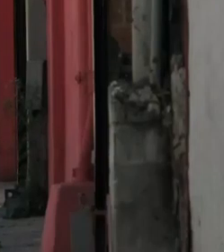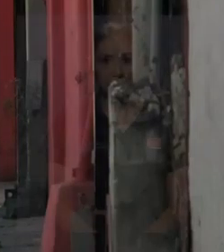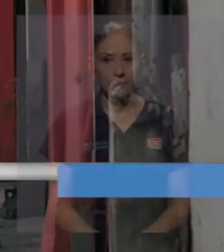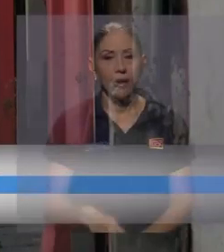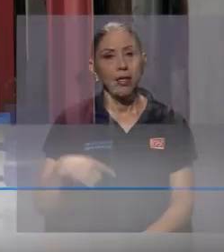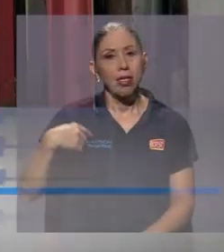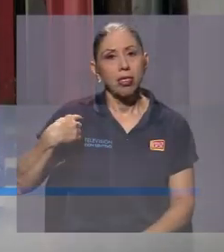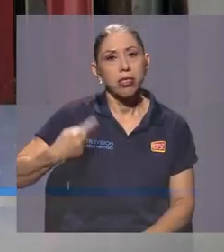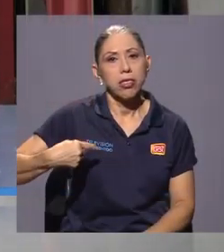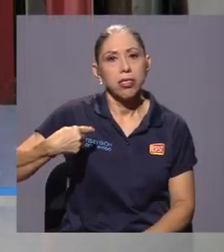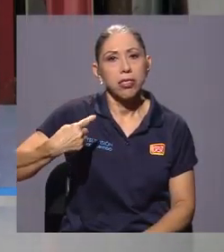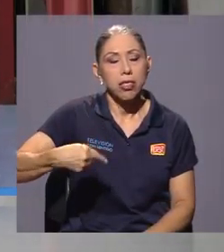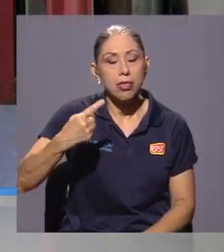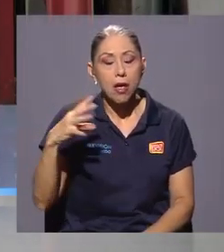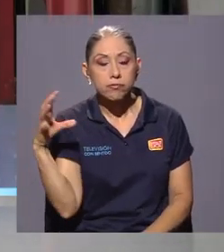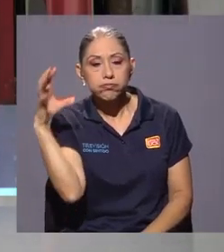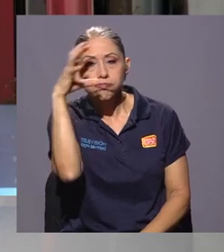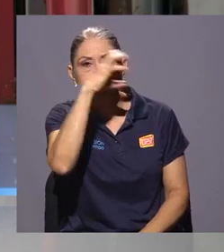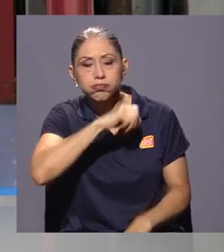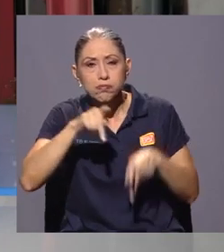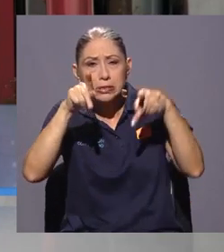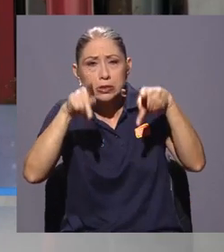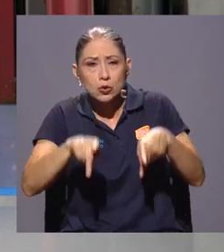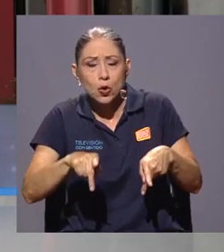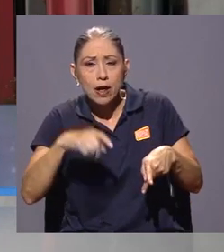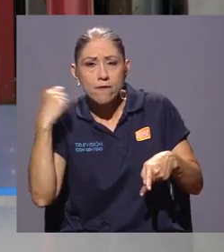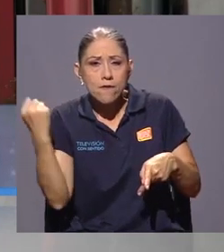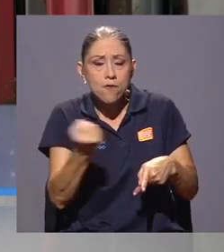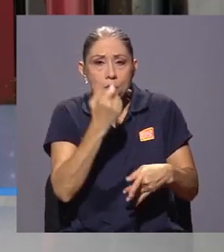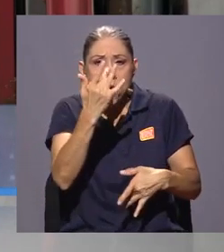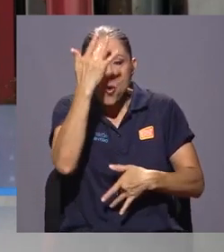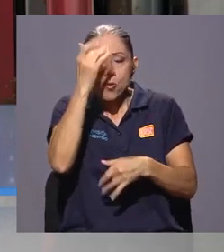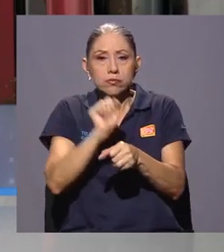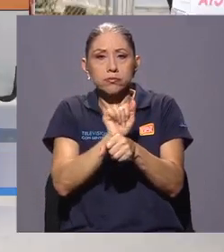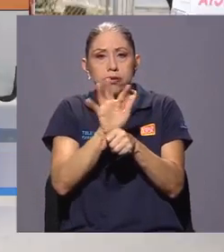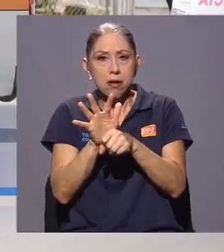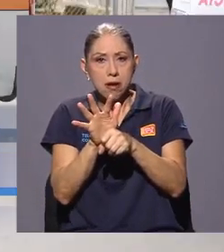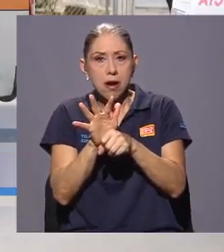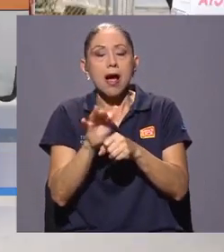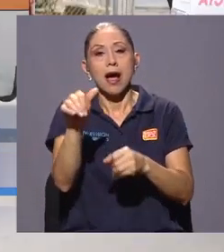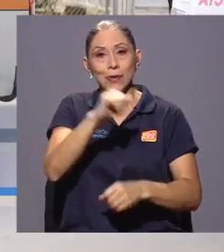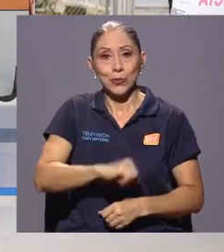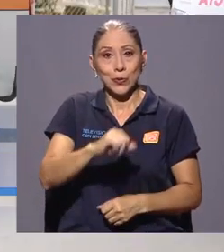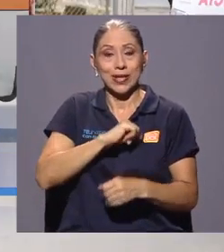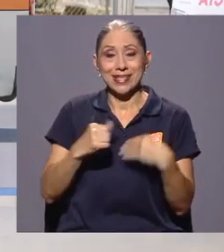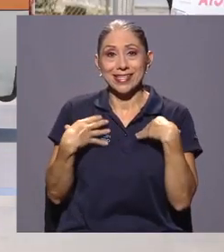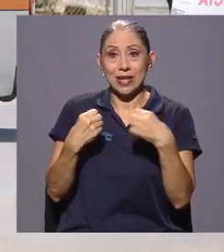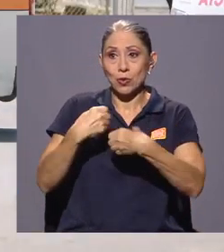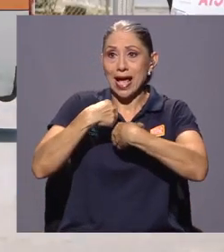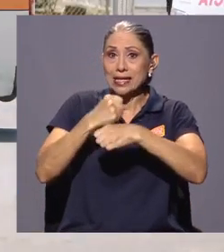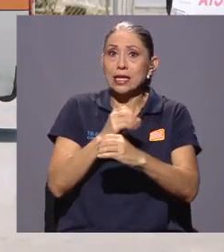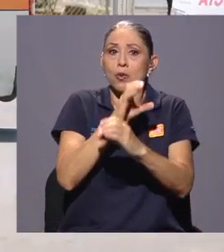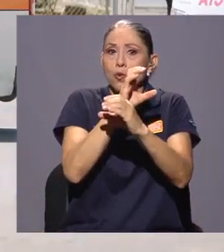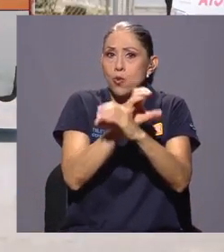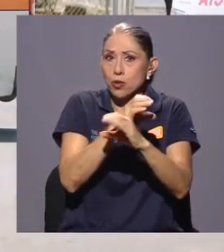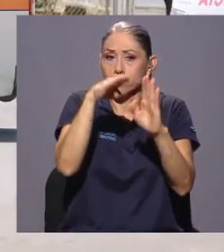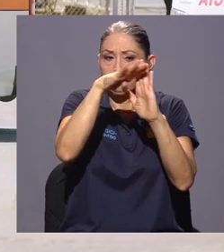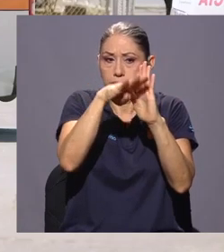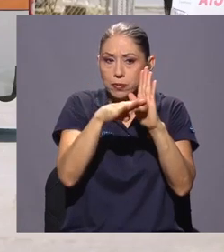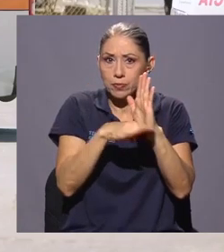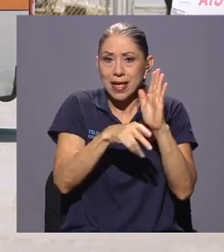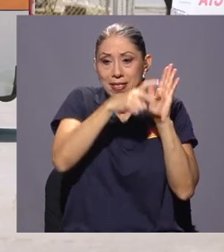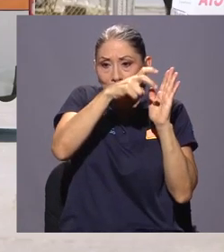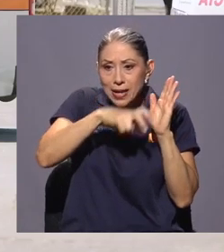Cada vez que se identifica a una persona en condición delicada debido al coronavirus, las autoridades de salud activan un protocolo de cuido y